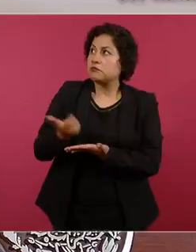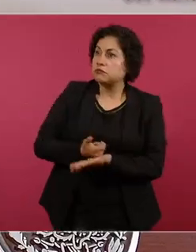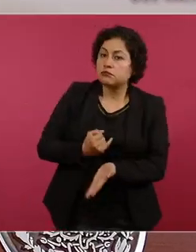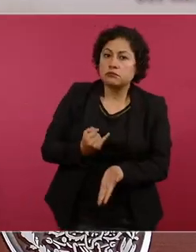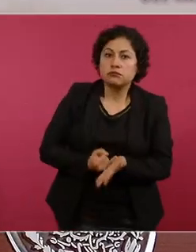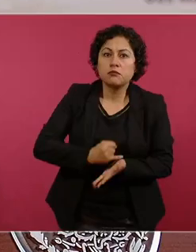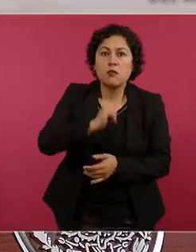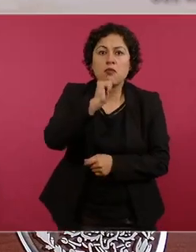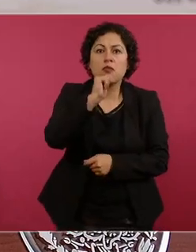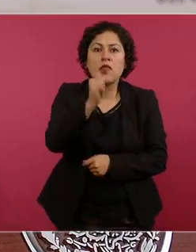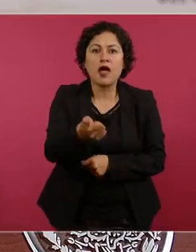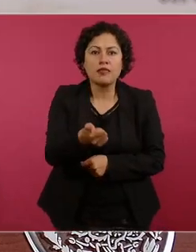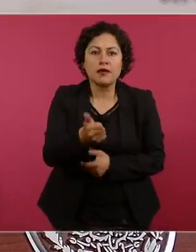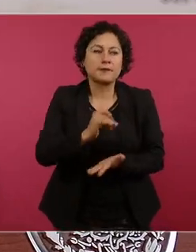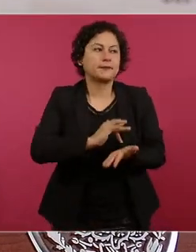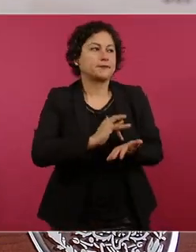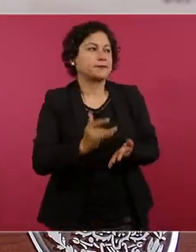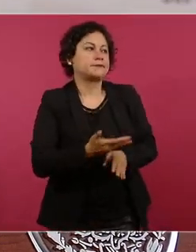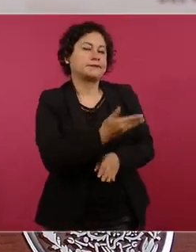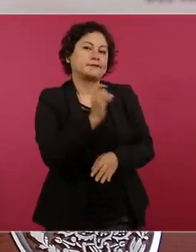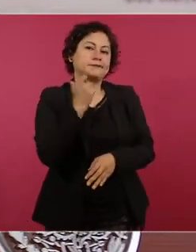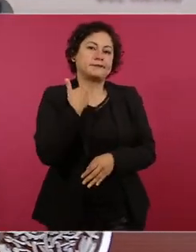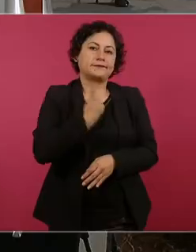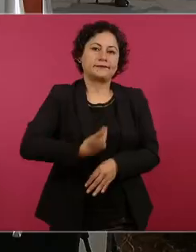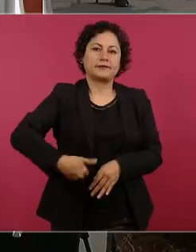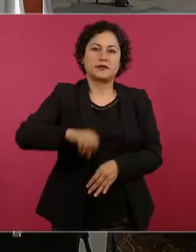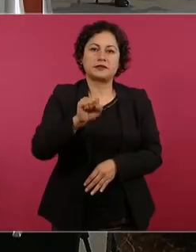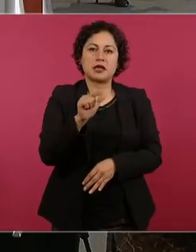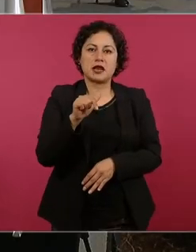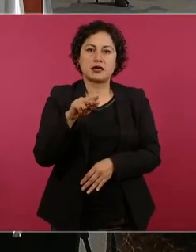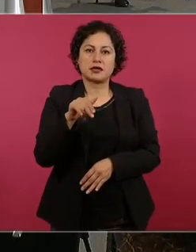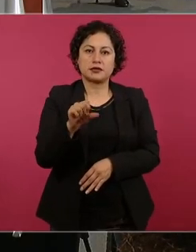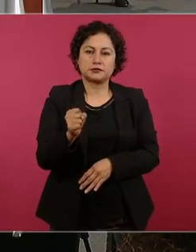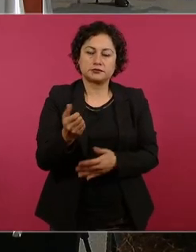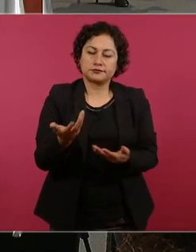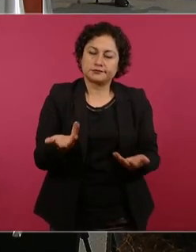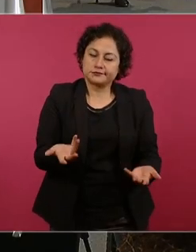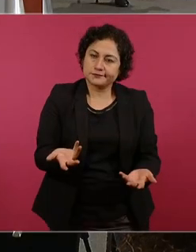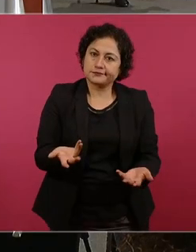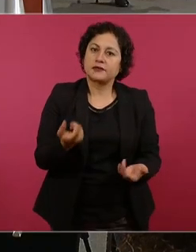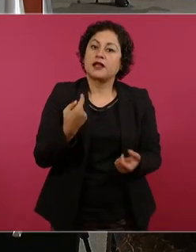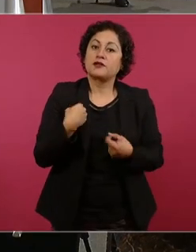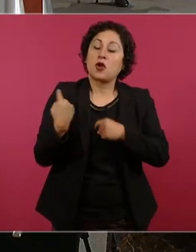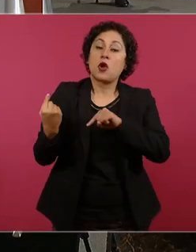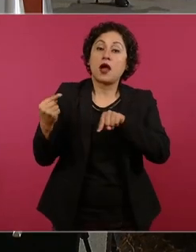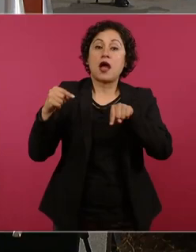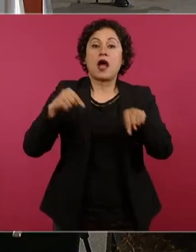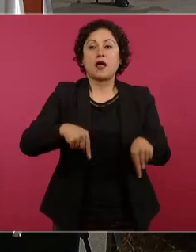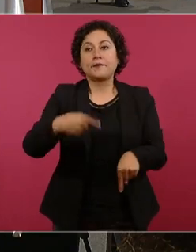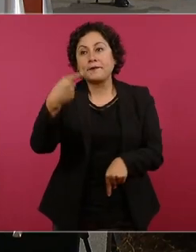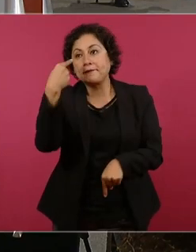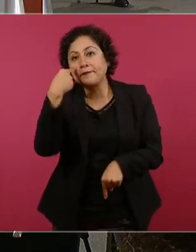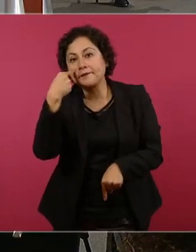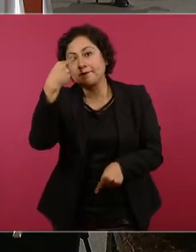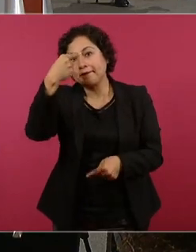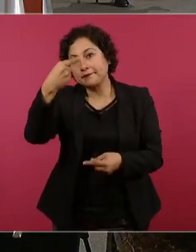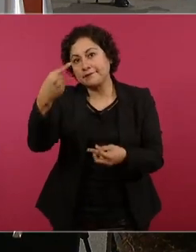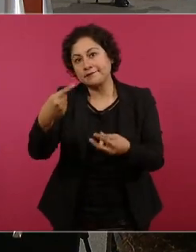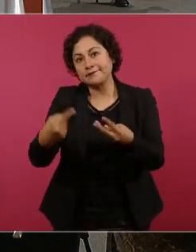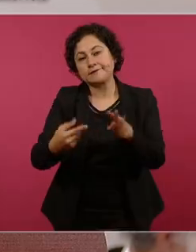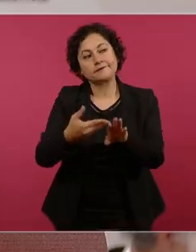denunciando esto y en este caso de la condonación de impuestos